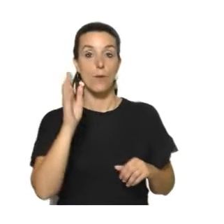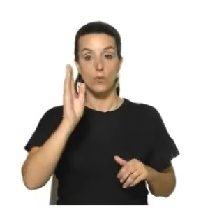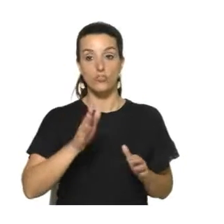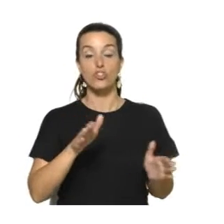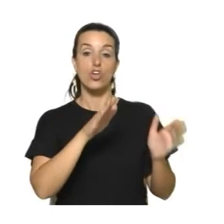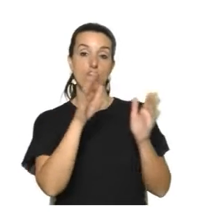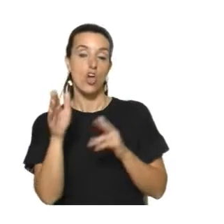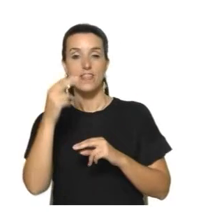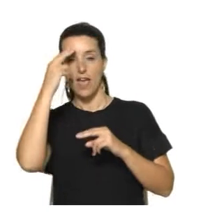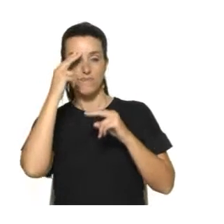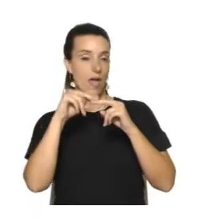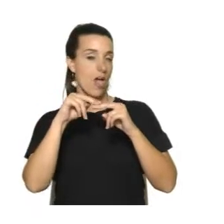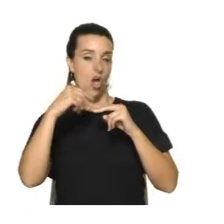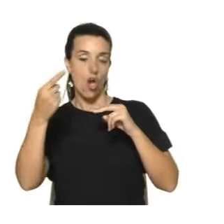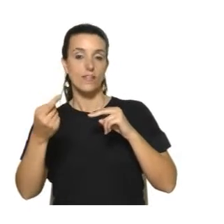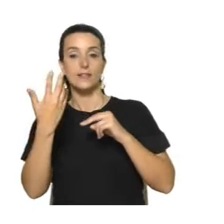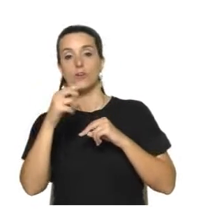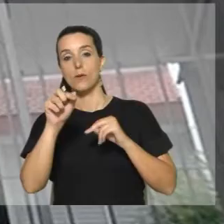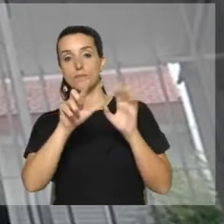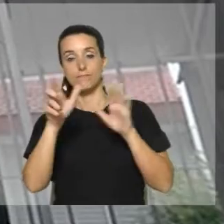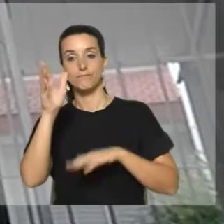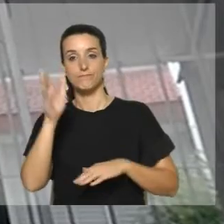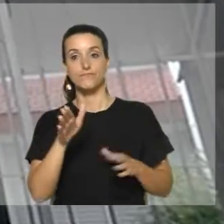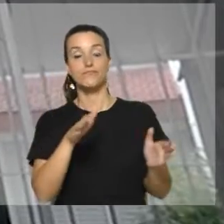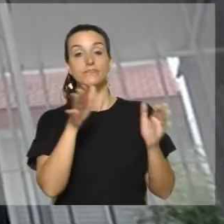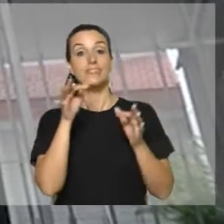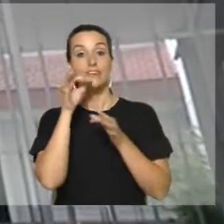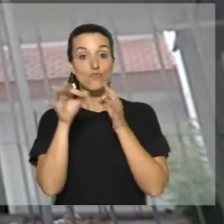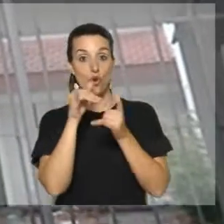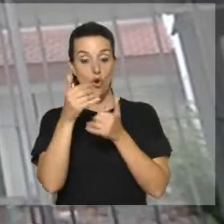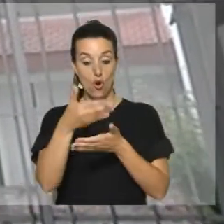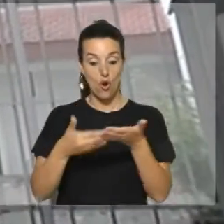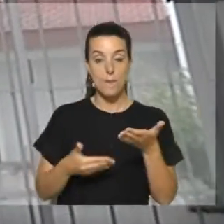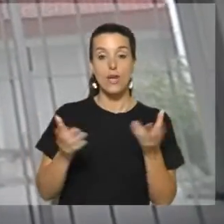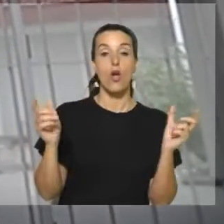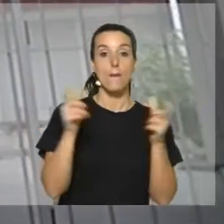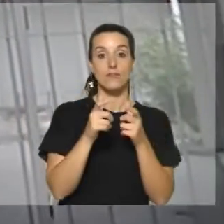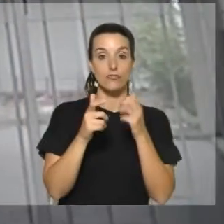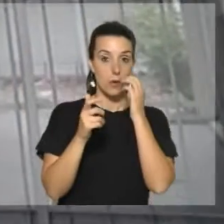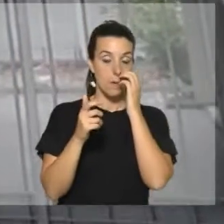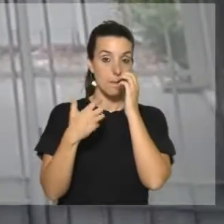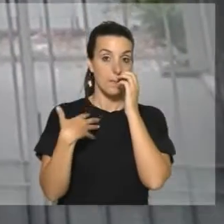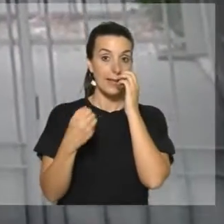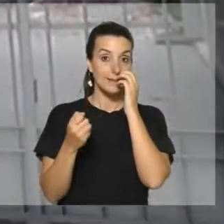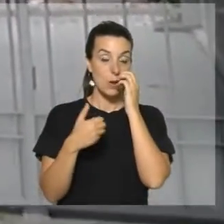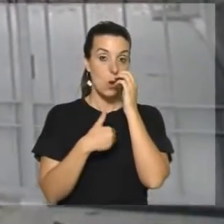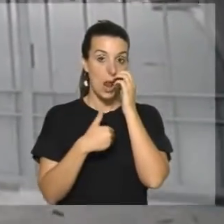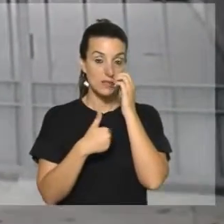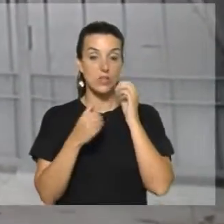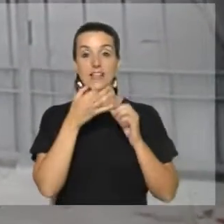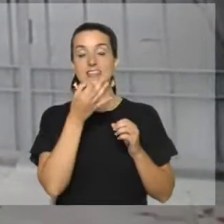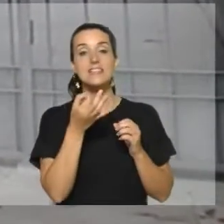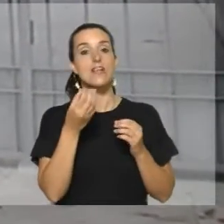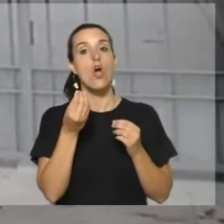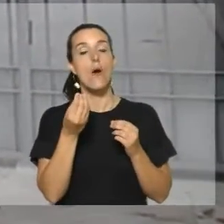y las causas externas, un 5,7%. Según el informe realizado por la Comisión Honoraria para la Salud Cardiovascular, el